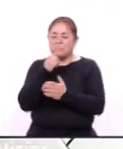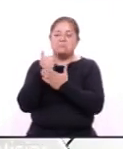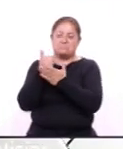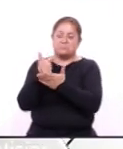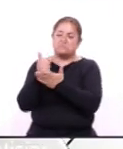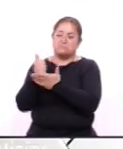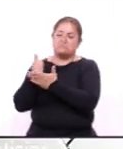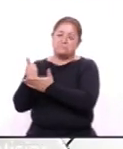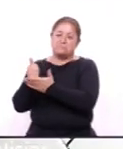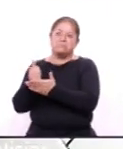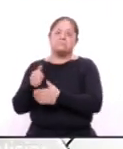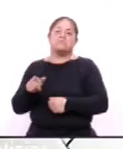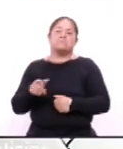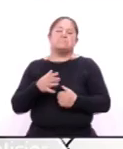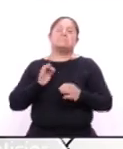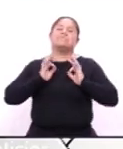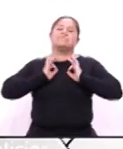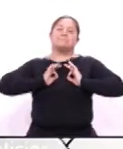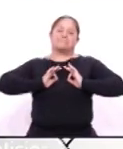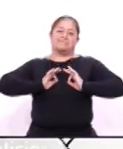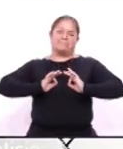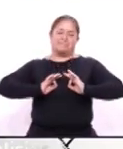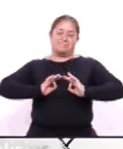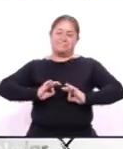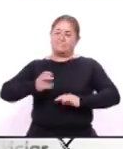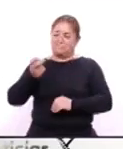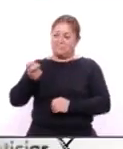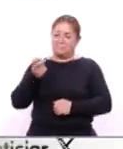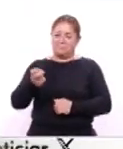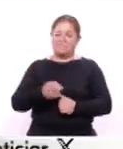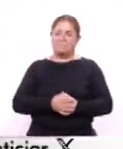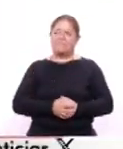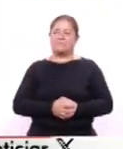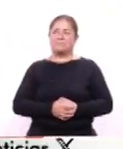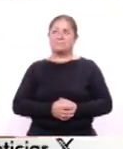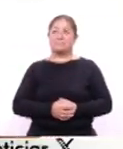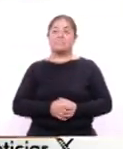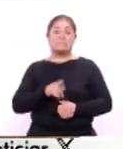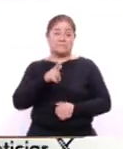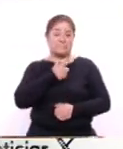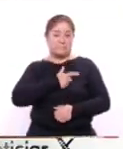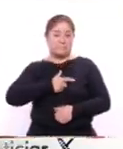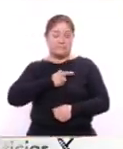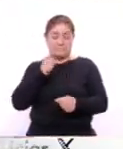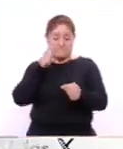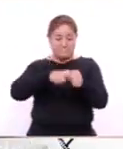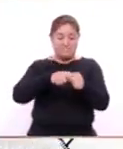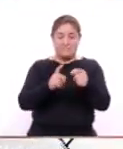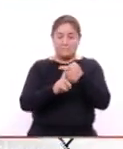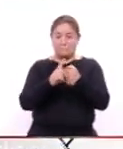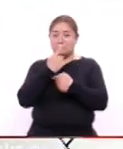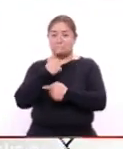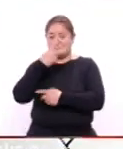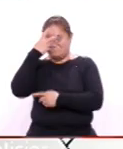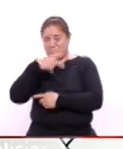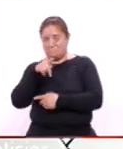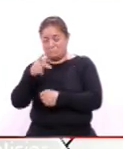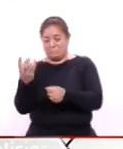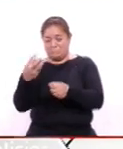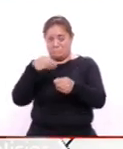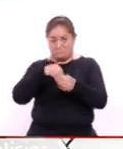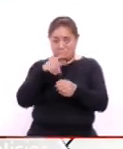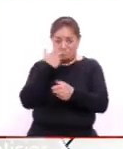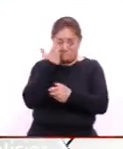a estar a reconfortarlos en esos momentos difíciles ¿Te gustaría formar parte de la Cruz Roja Mexicana y sumarte como